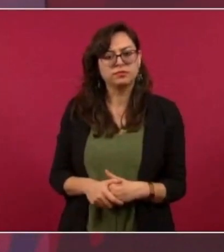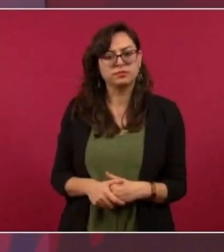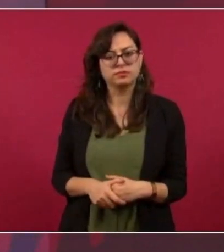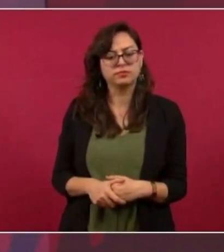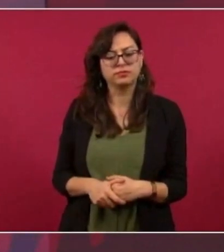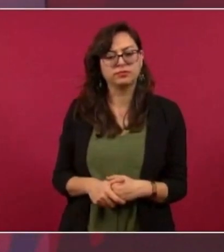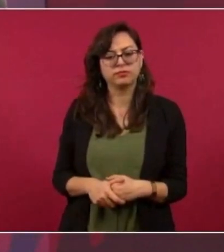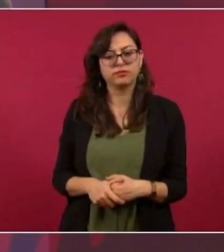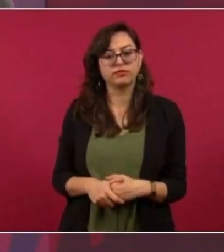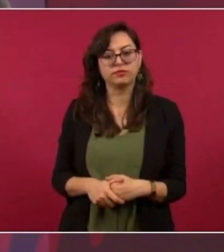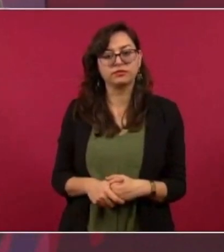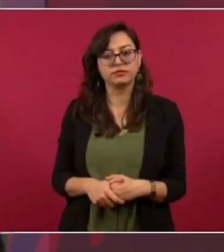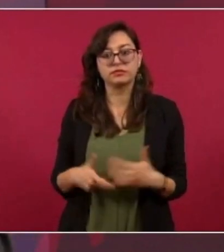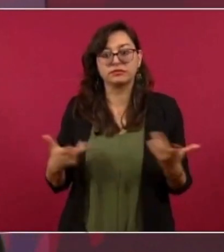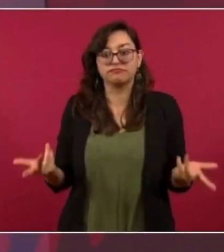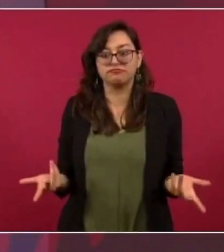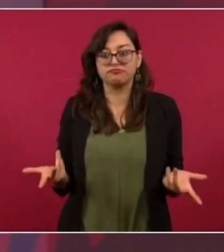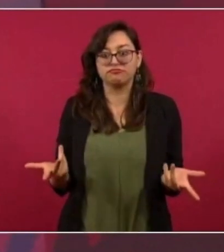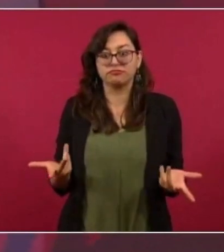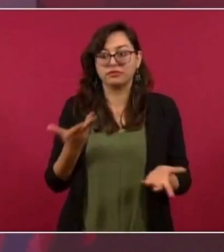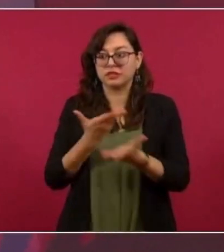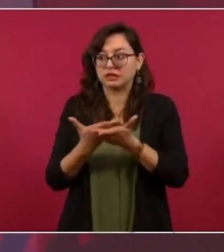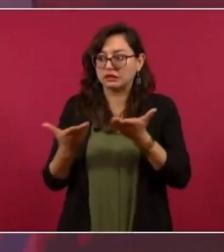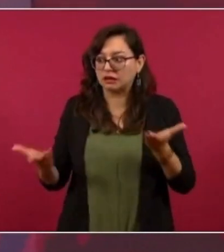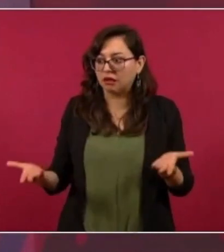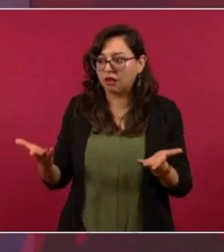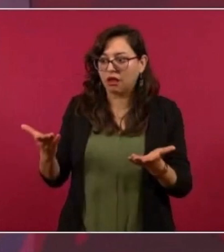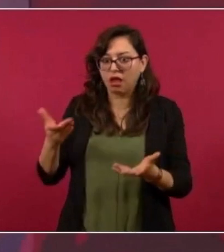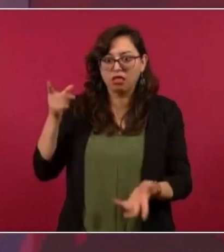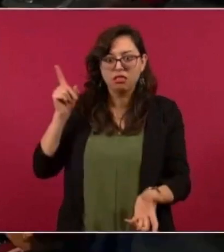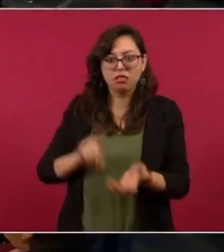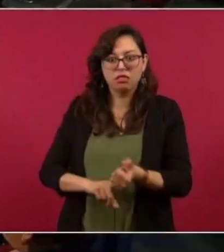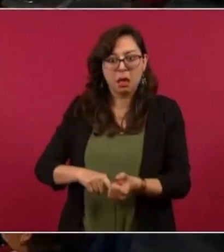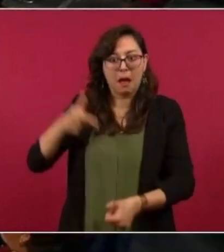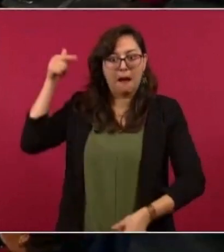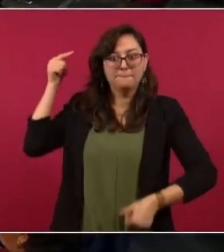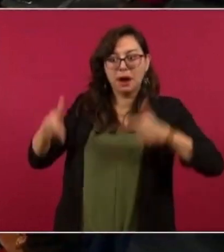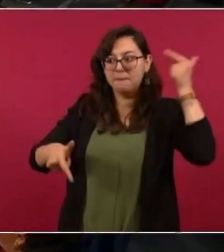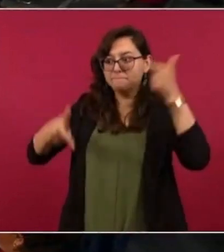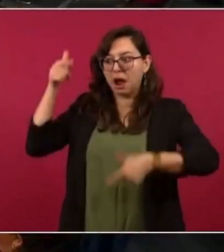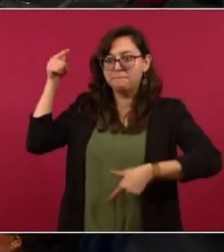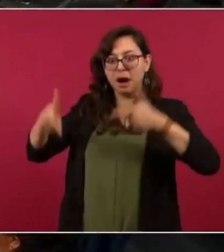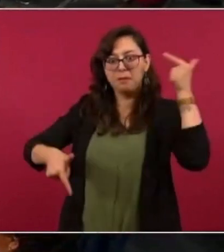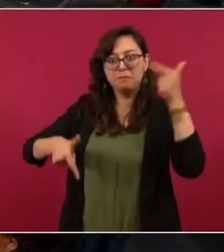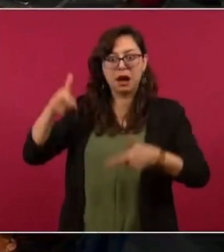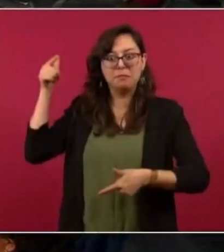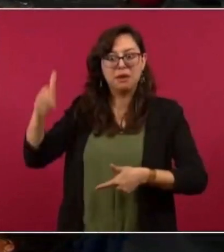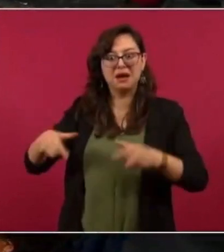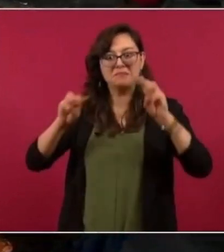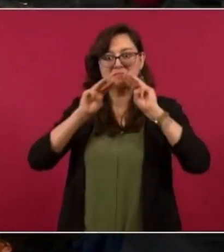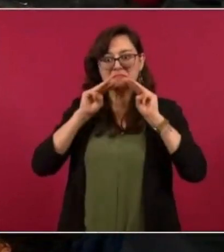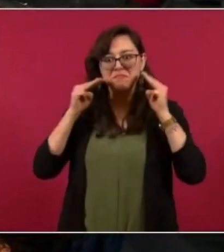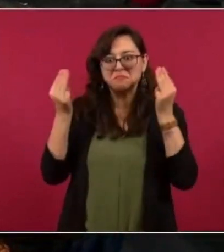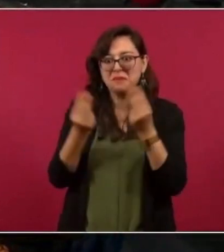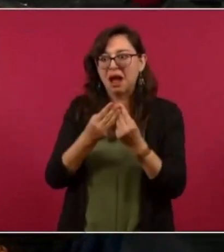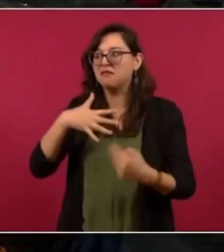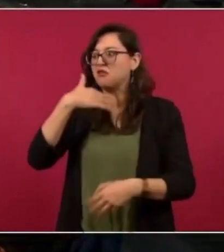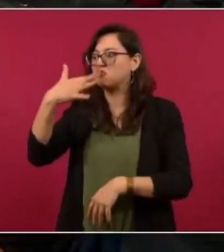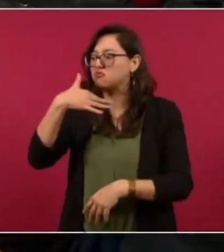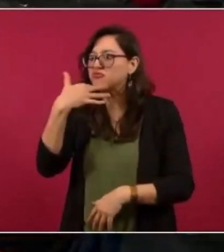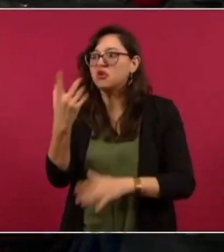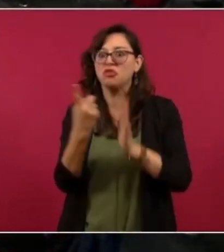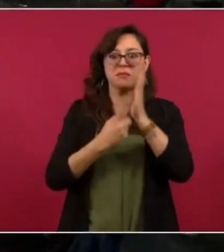Y ahora se destapa todo esto que los